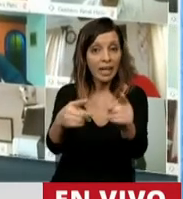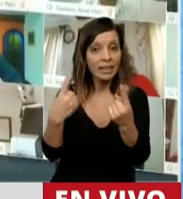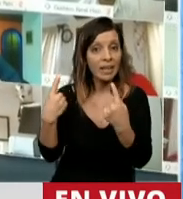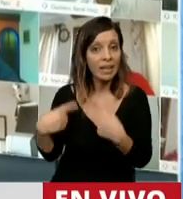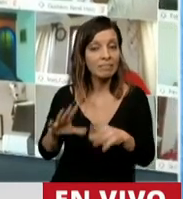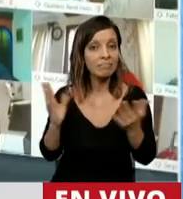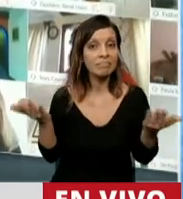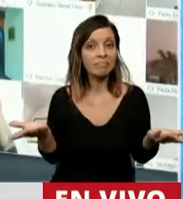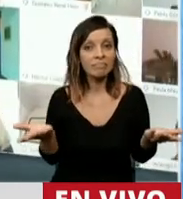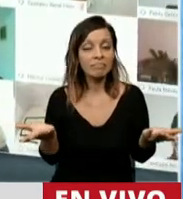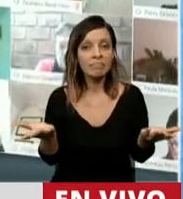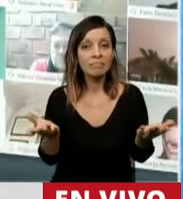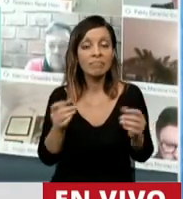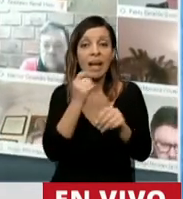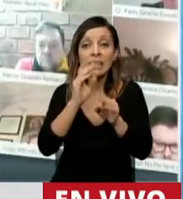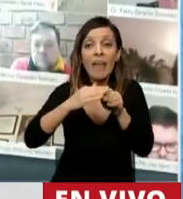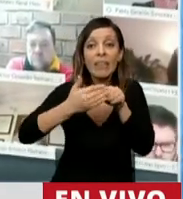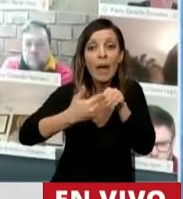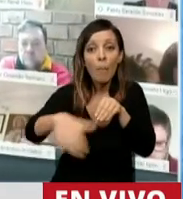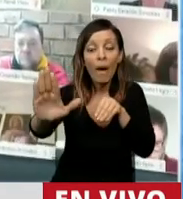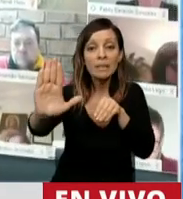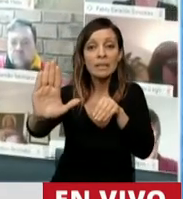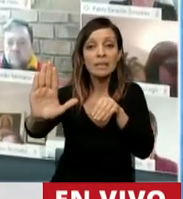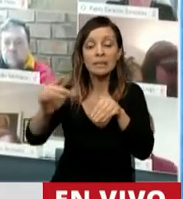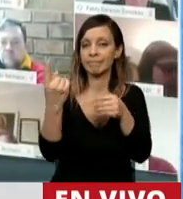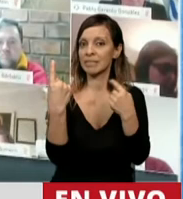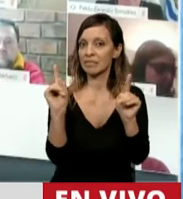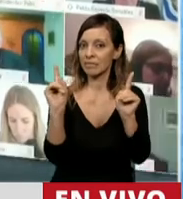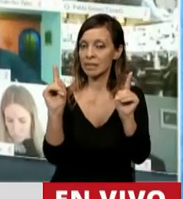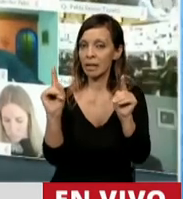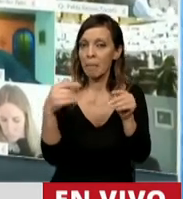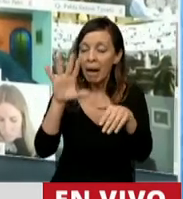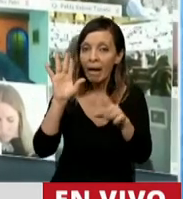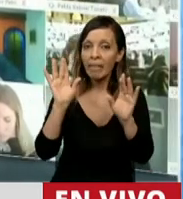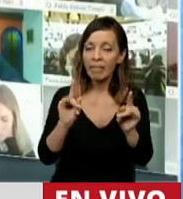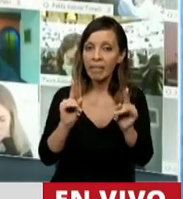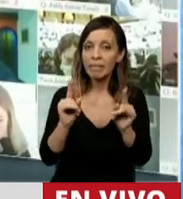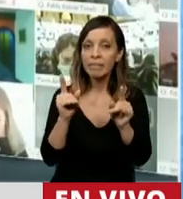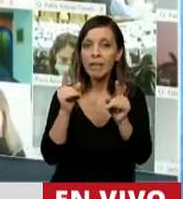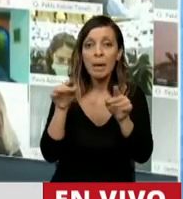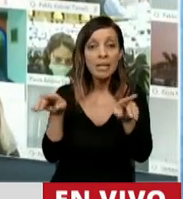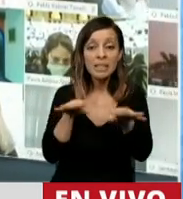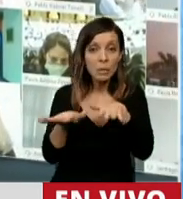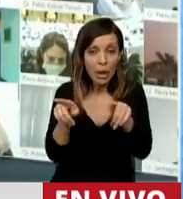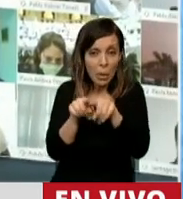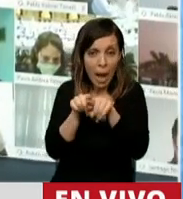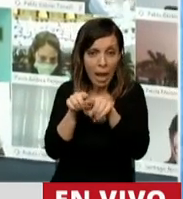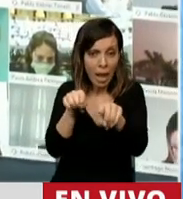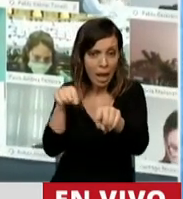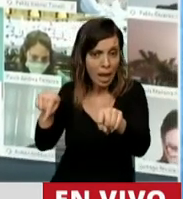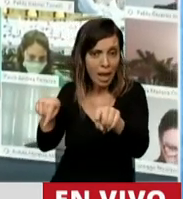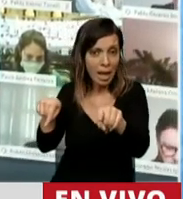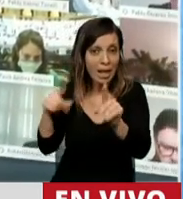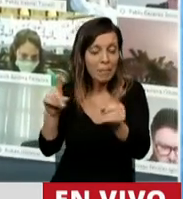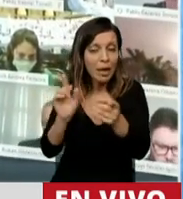contra de aquellas que se presenten después de la sanción de la ley, aún en la misma situación de las que se